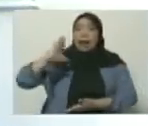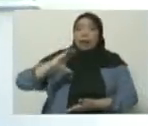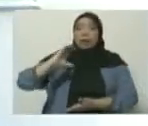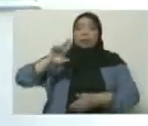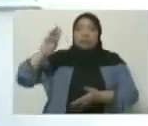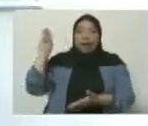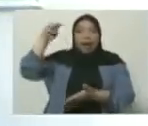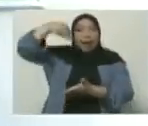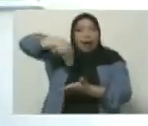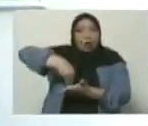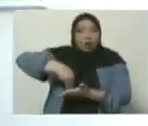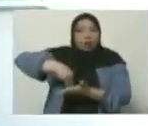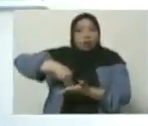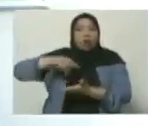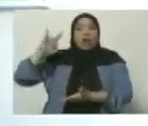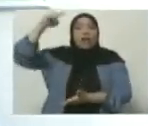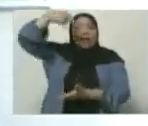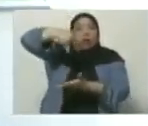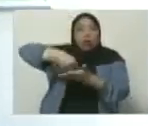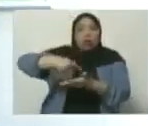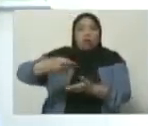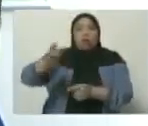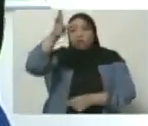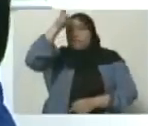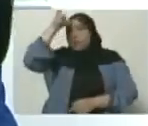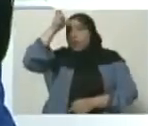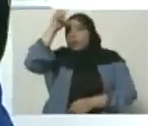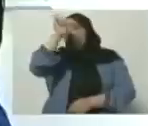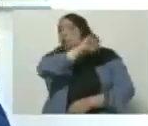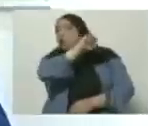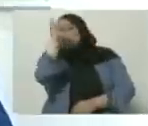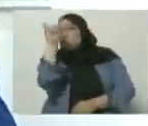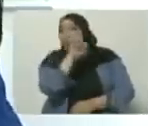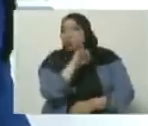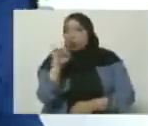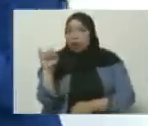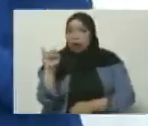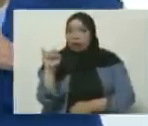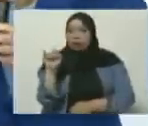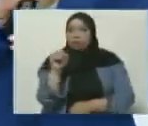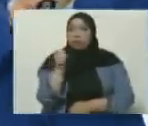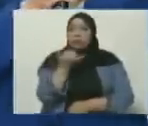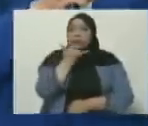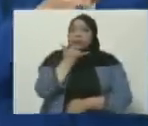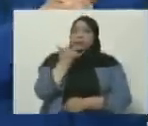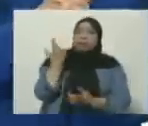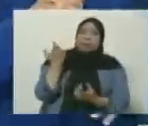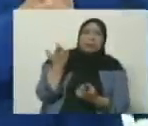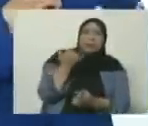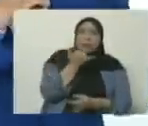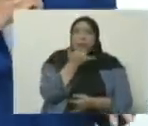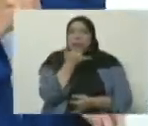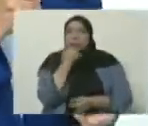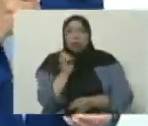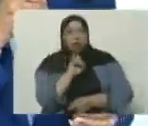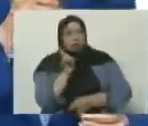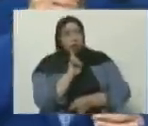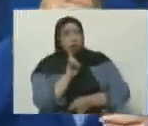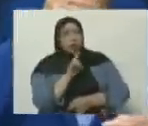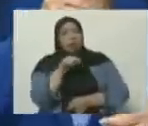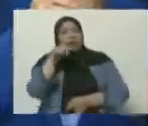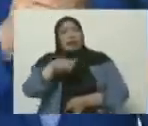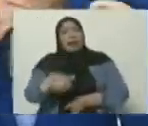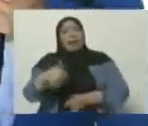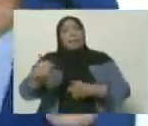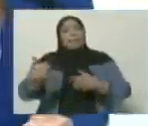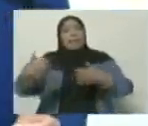Aragua, Carabobo, Falcón, Zulia. Si mal no me equivoco y no está faltando ningún estado. Estos estados van a